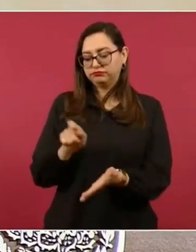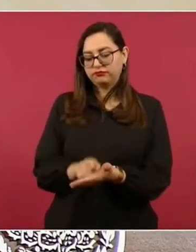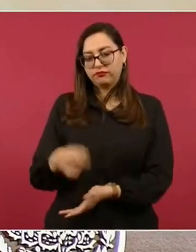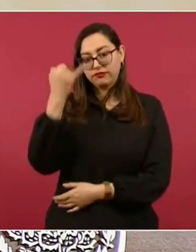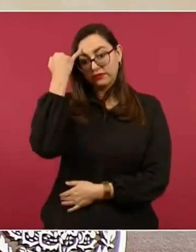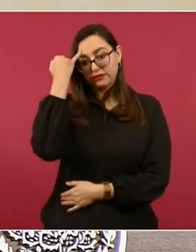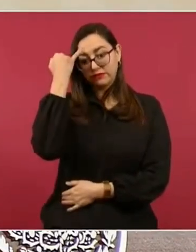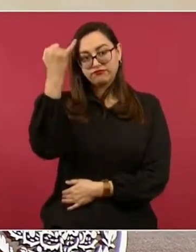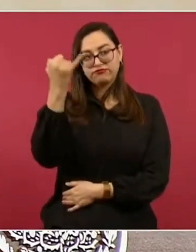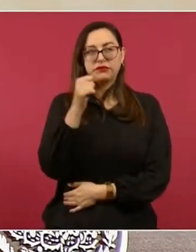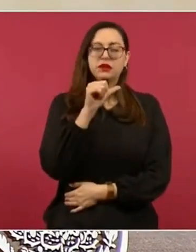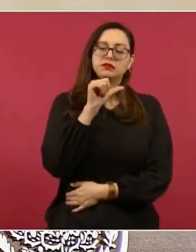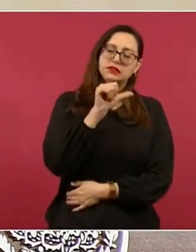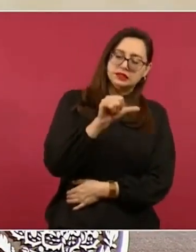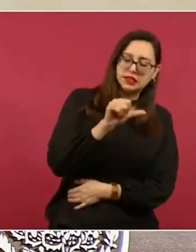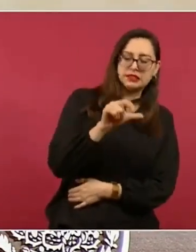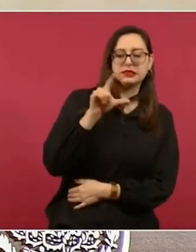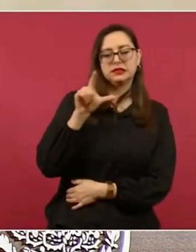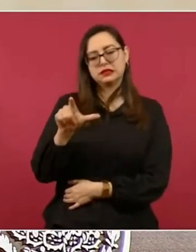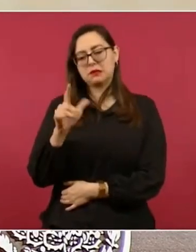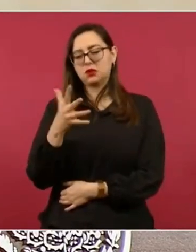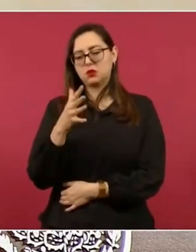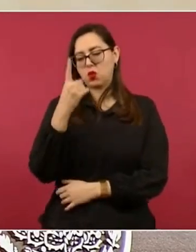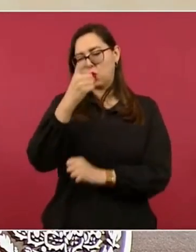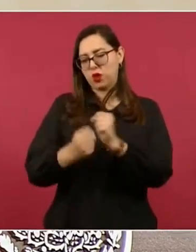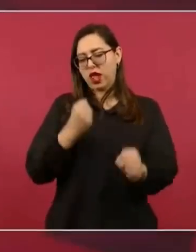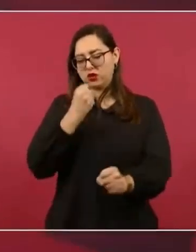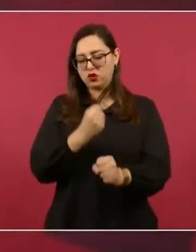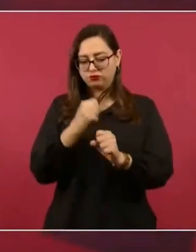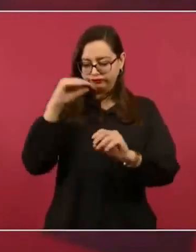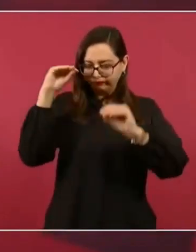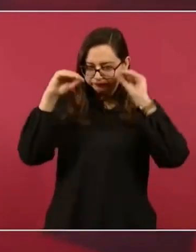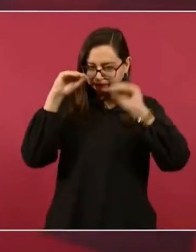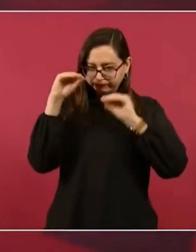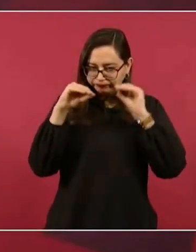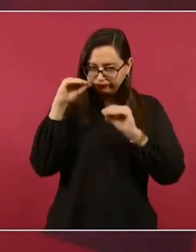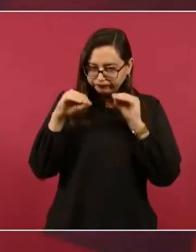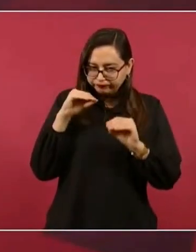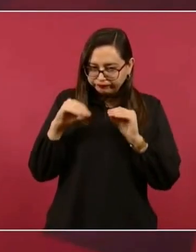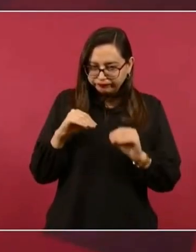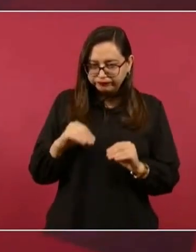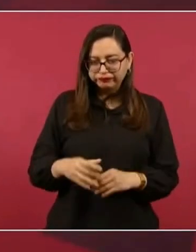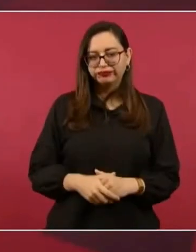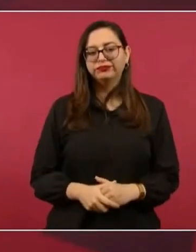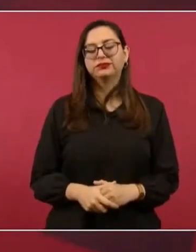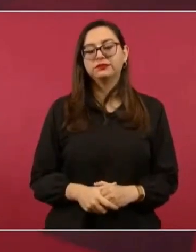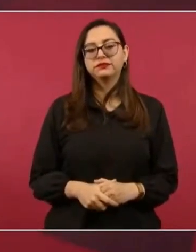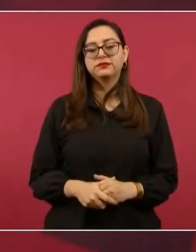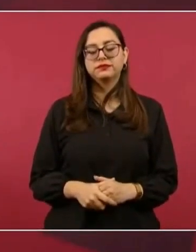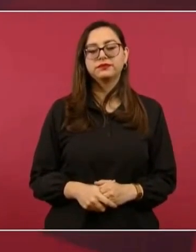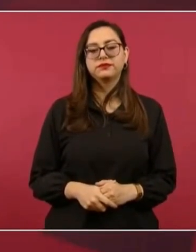16 y 17, porque tardaron ahí en Querétaro un tiempo, como 70 días,